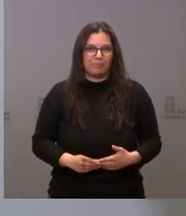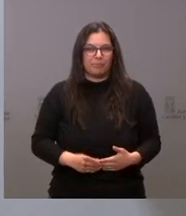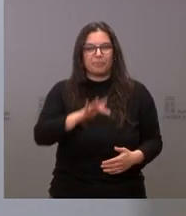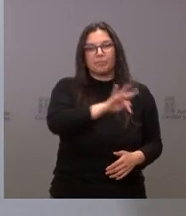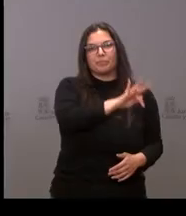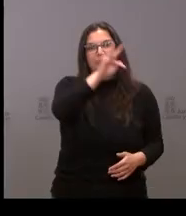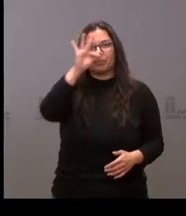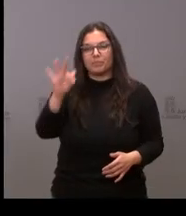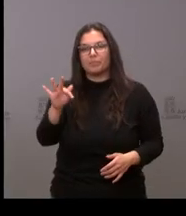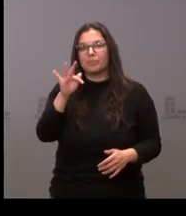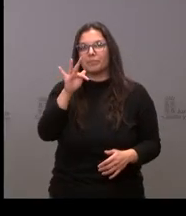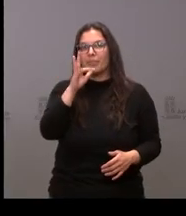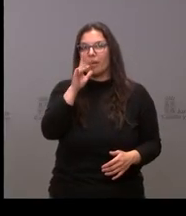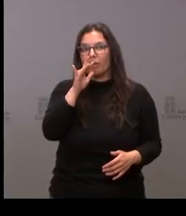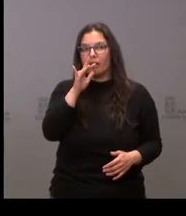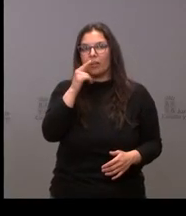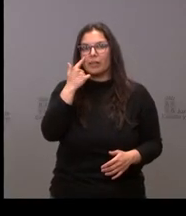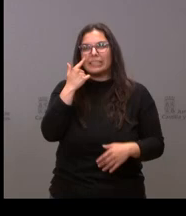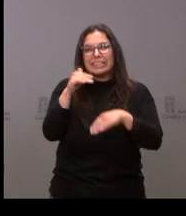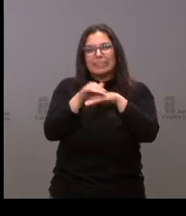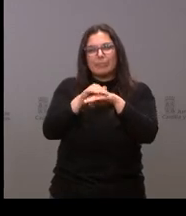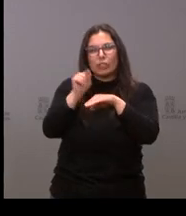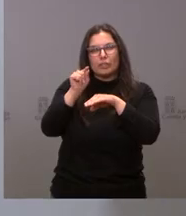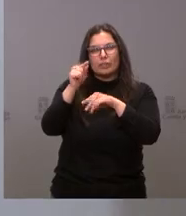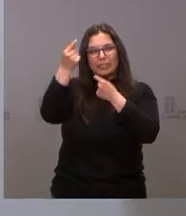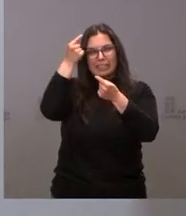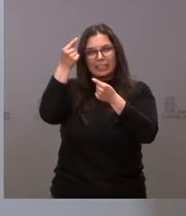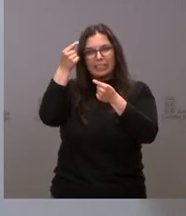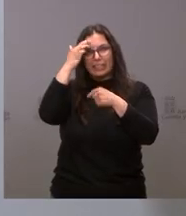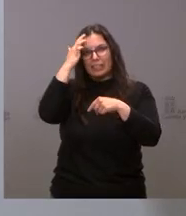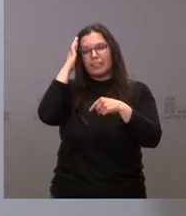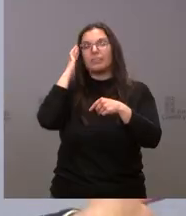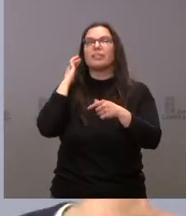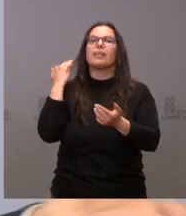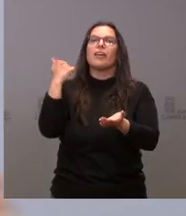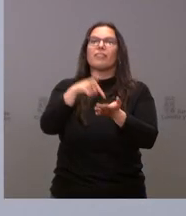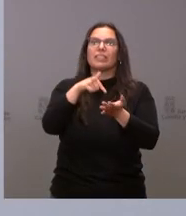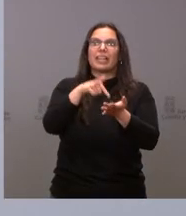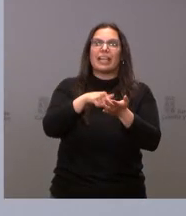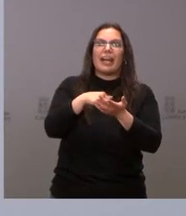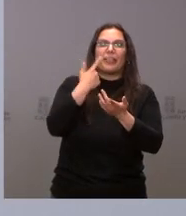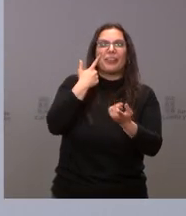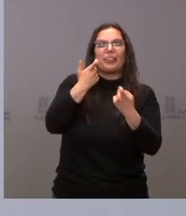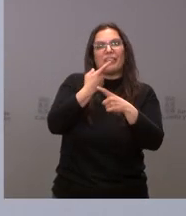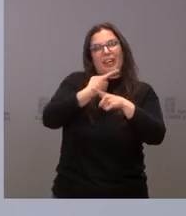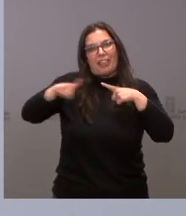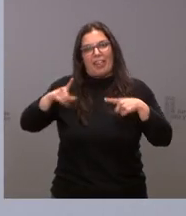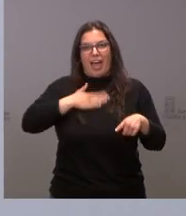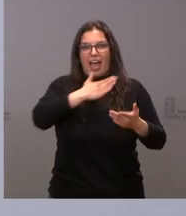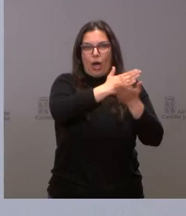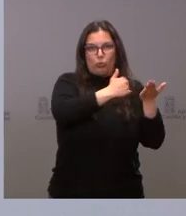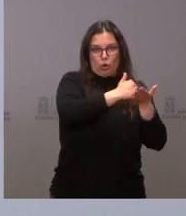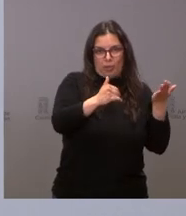Continuamos ahora con Carlos Domínguez Por precisar fiscalidad diferenciada autonómica no la fiscalidad